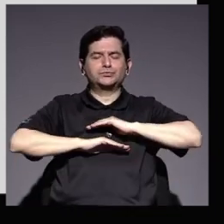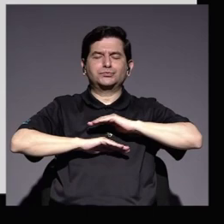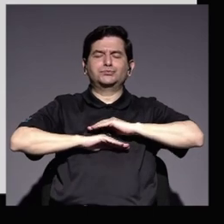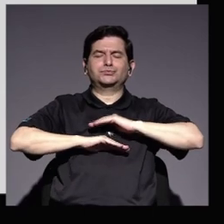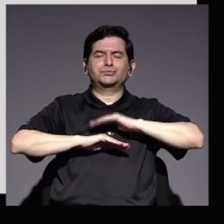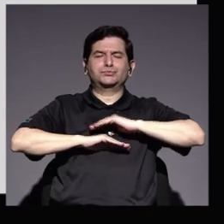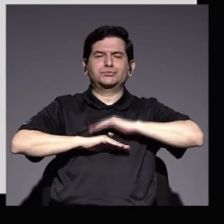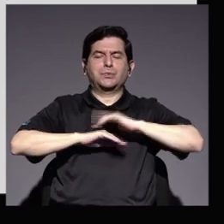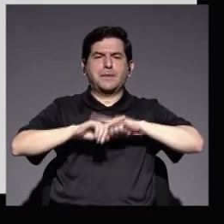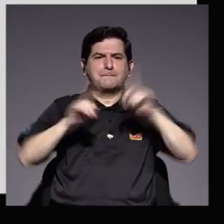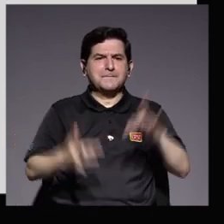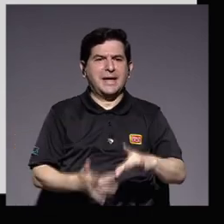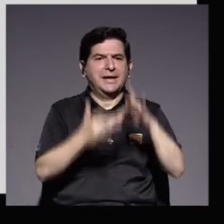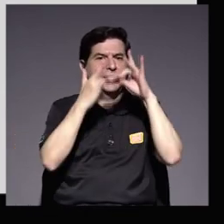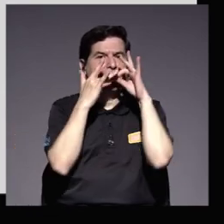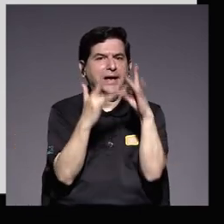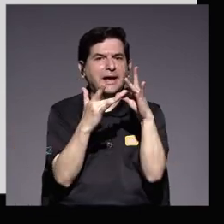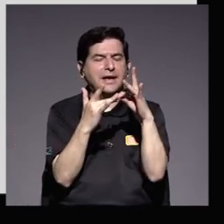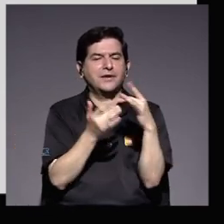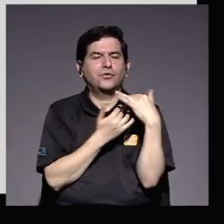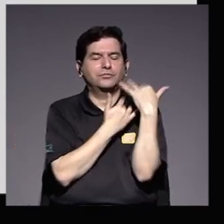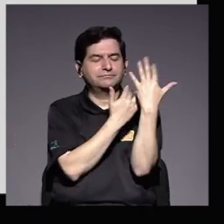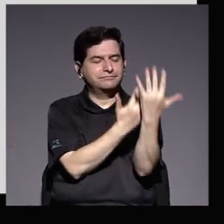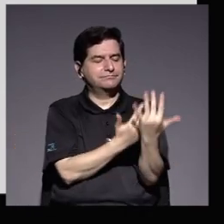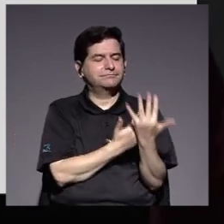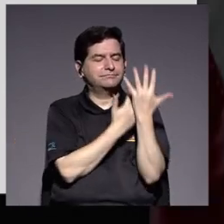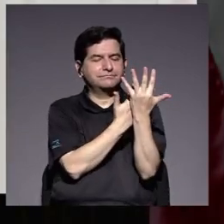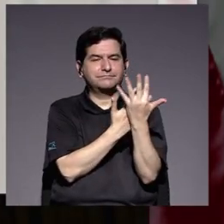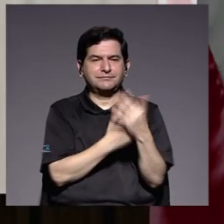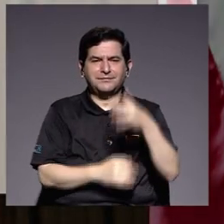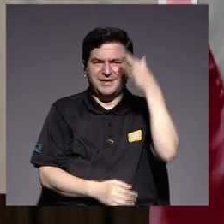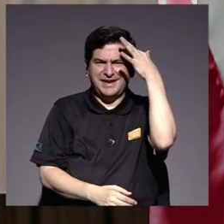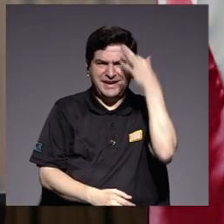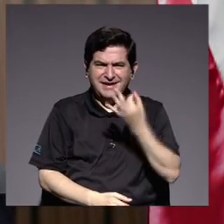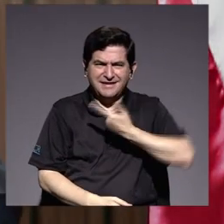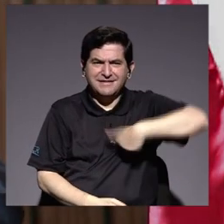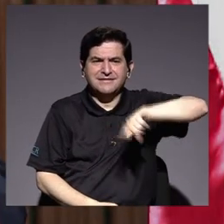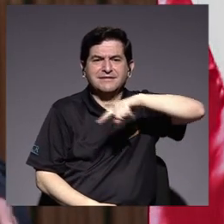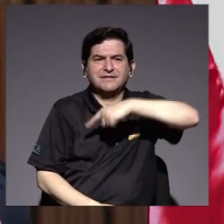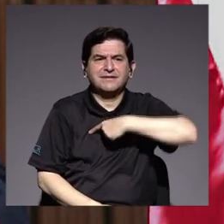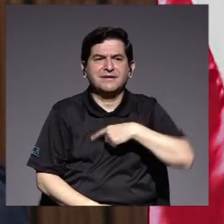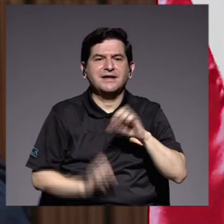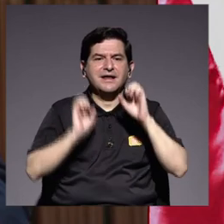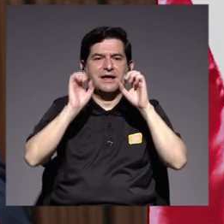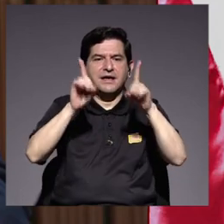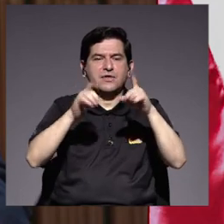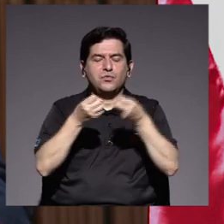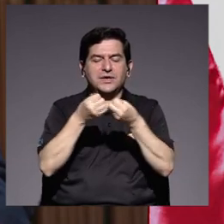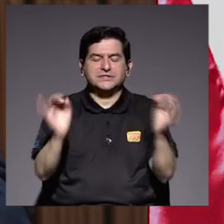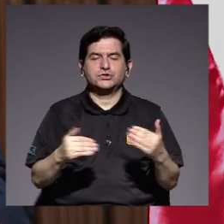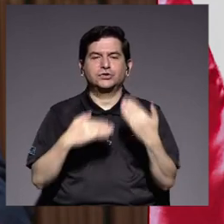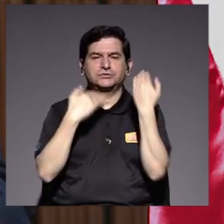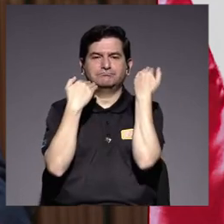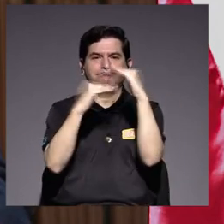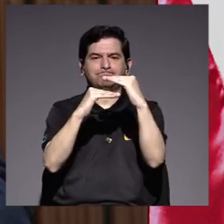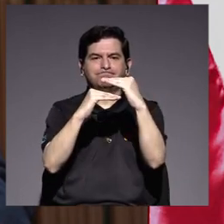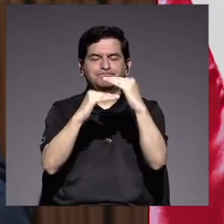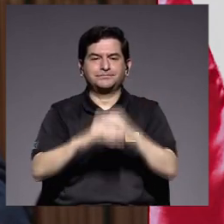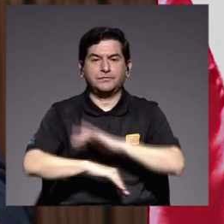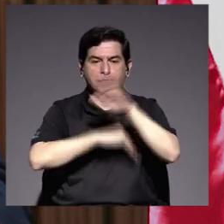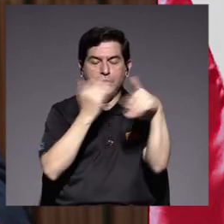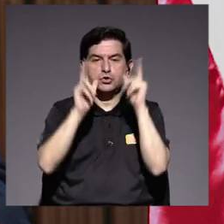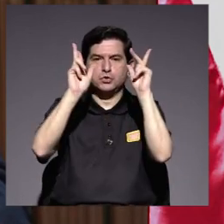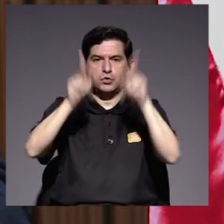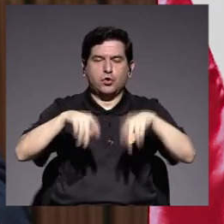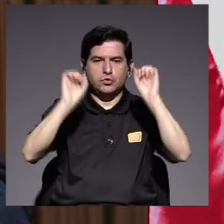pero especialmente de esperanza por estar apostando a una educación sin fronteras en donde todas